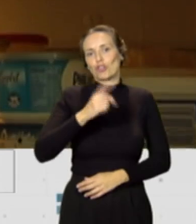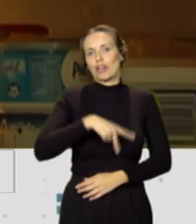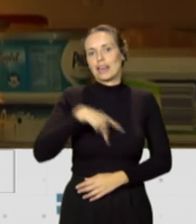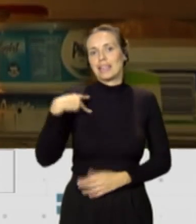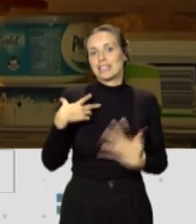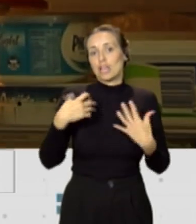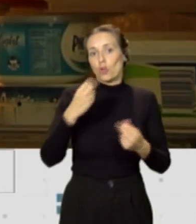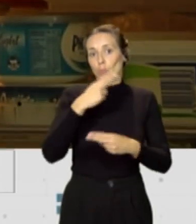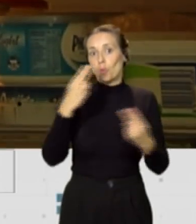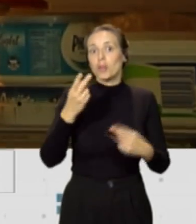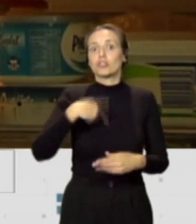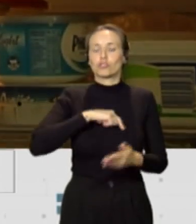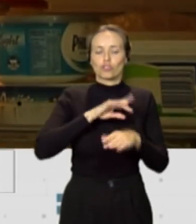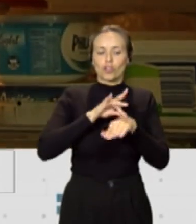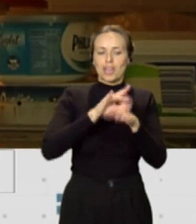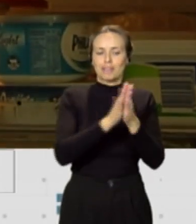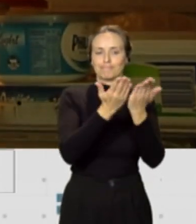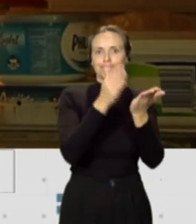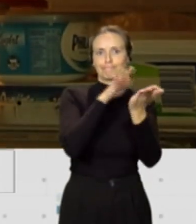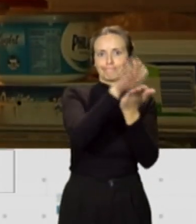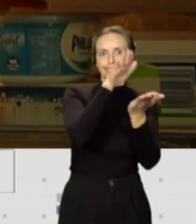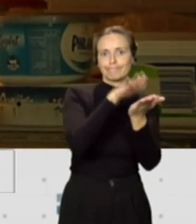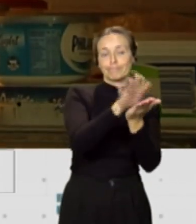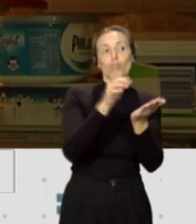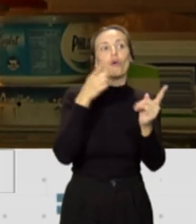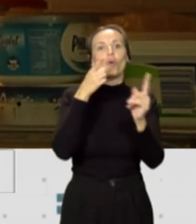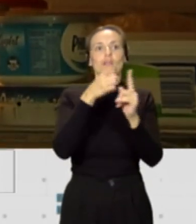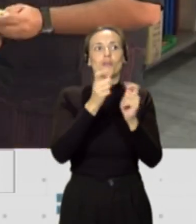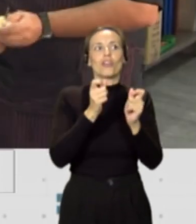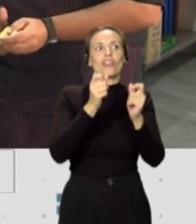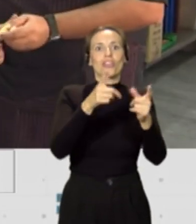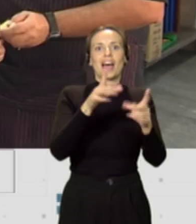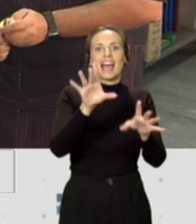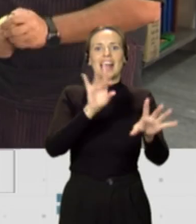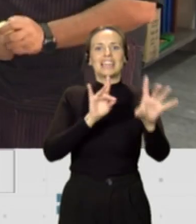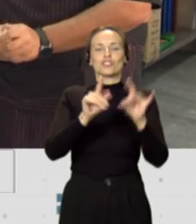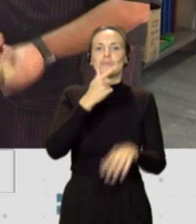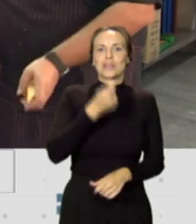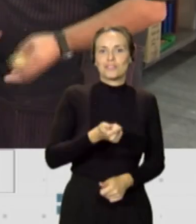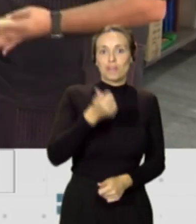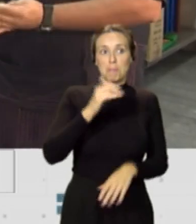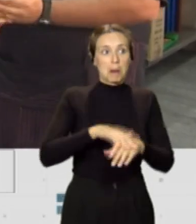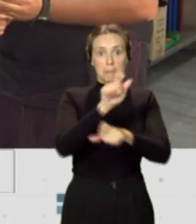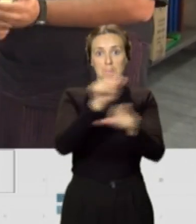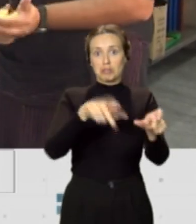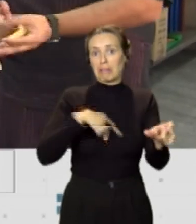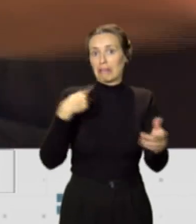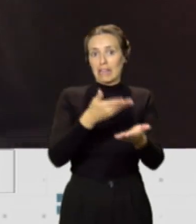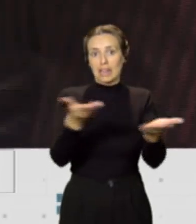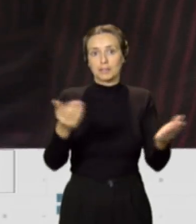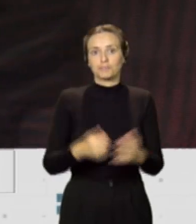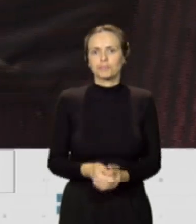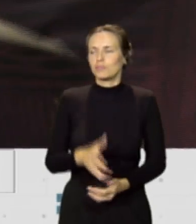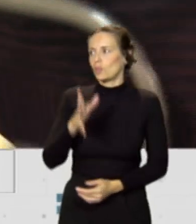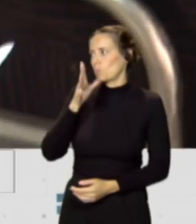esta guía para ofrecer y facilitar esas elecciones por parte de toda la población. Claro, que no es